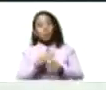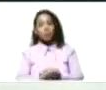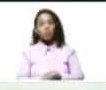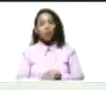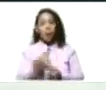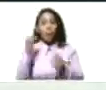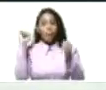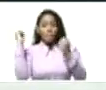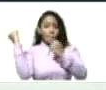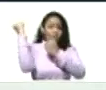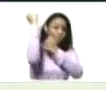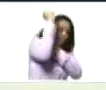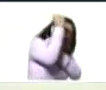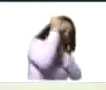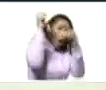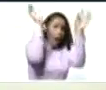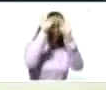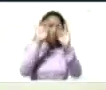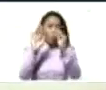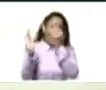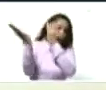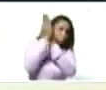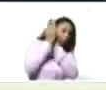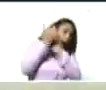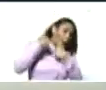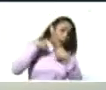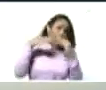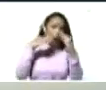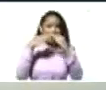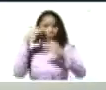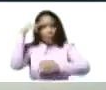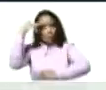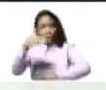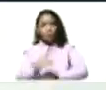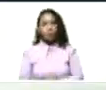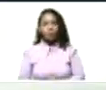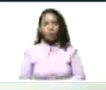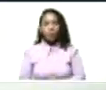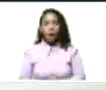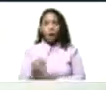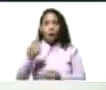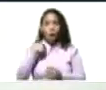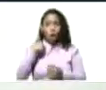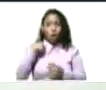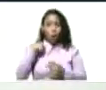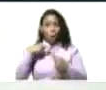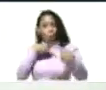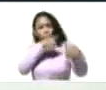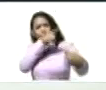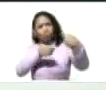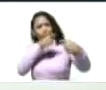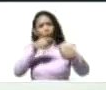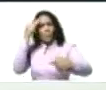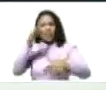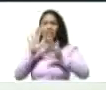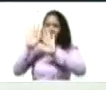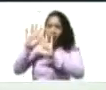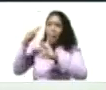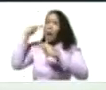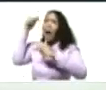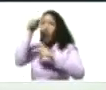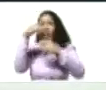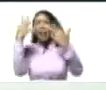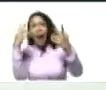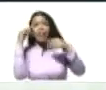Me cubren como es el mecanismo de seguridad. De casa militar. Estoy peleando con los de casa militar. Pero espérense. Déjenme